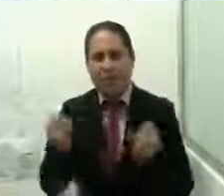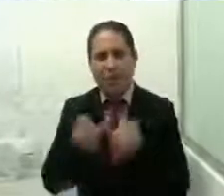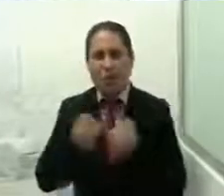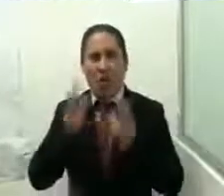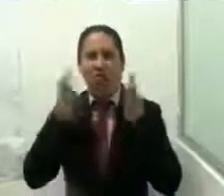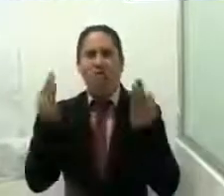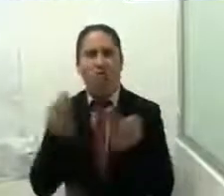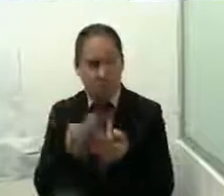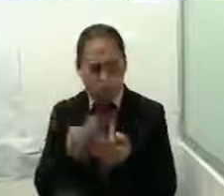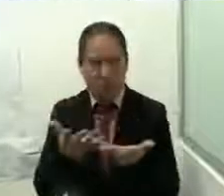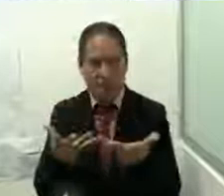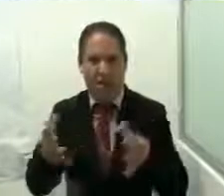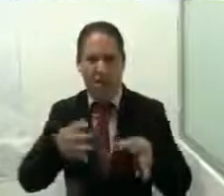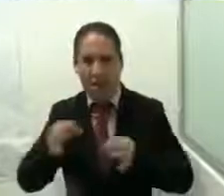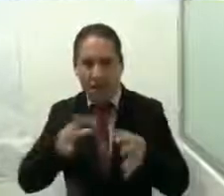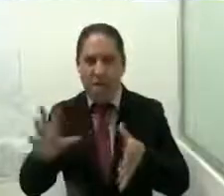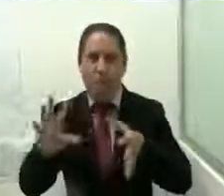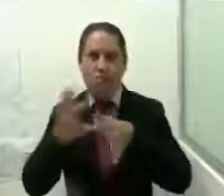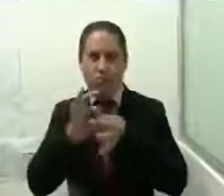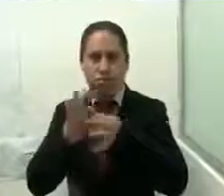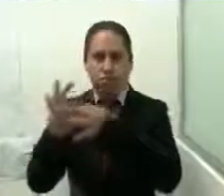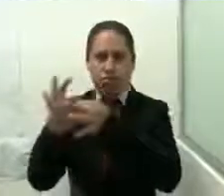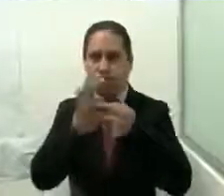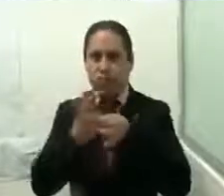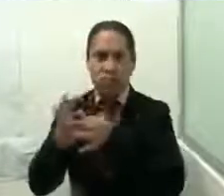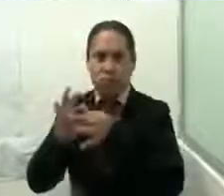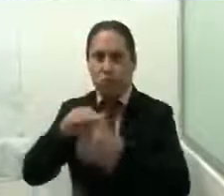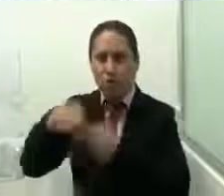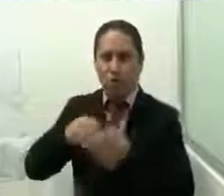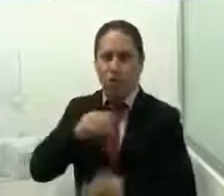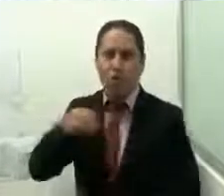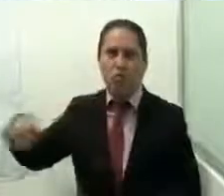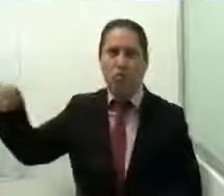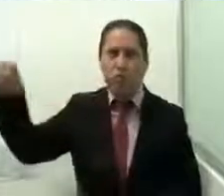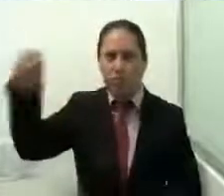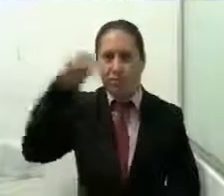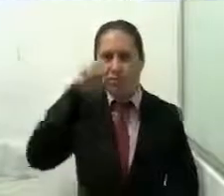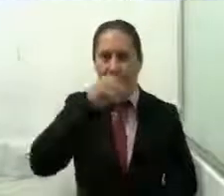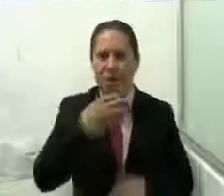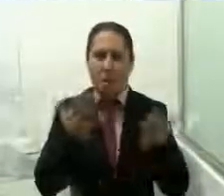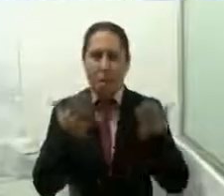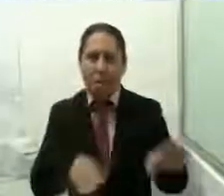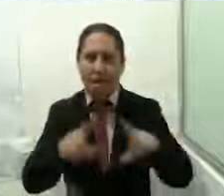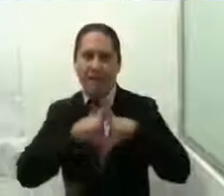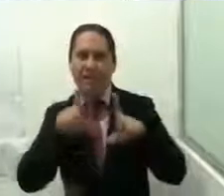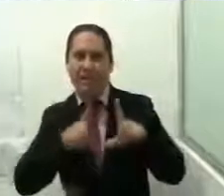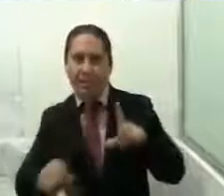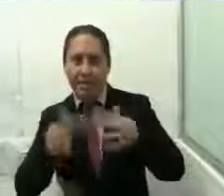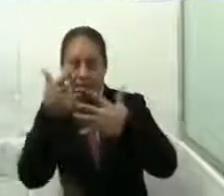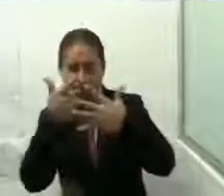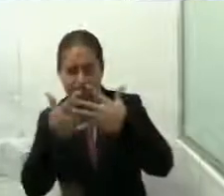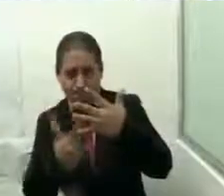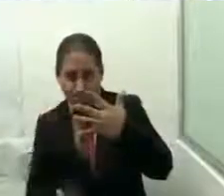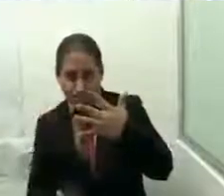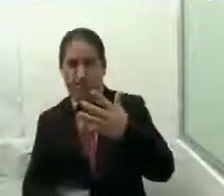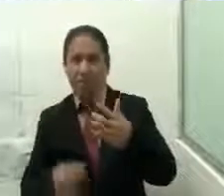capacitación a enlaces institucionales y capturistas del Banco Nacional de Datos Estadísticos de Casos